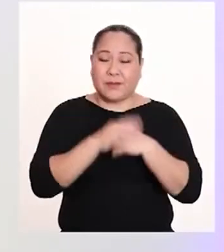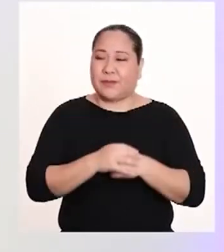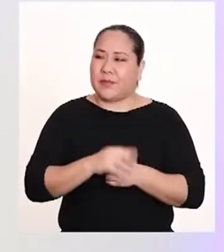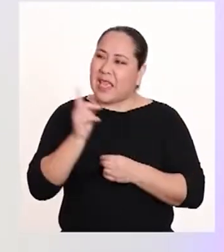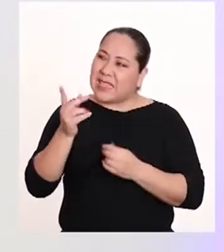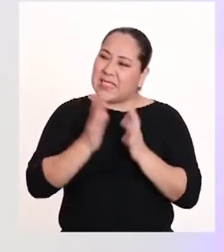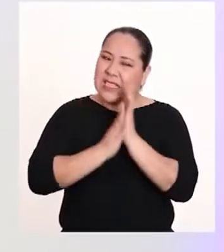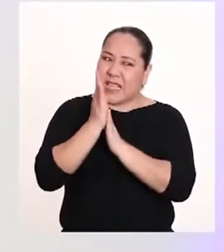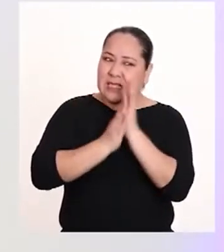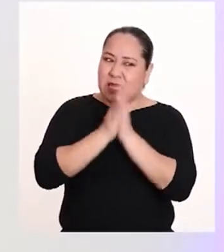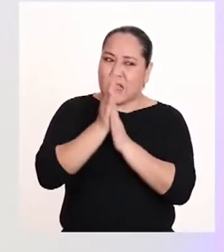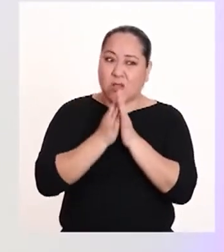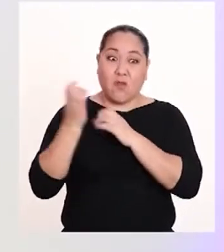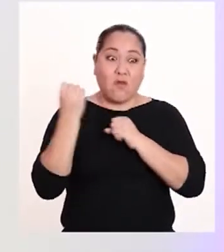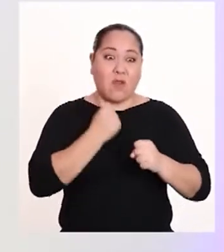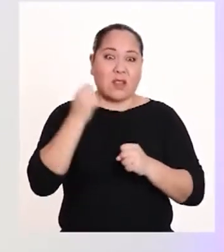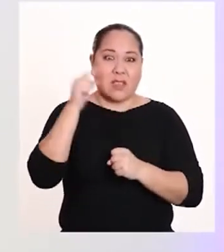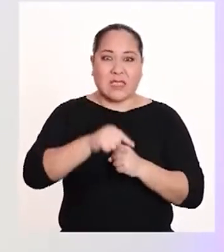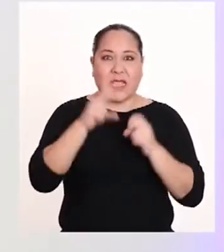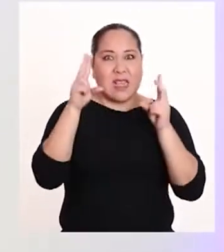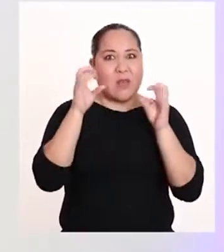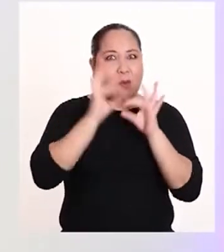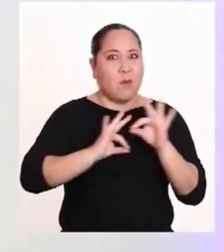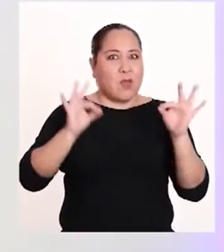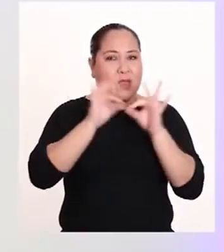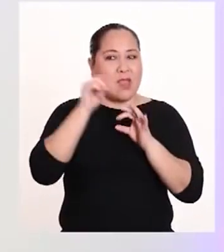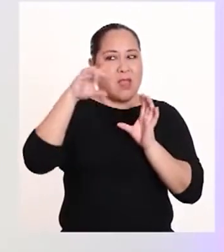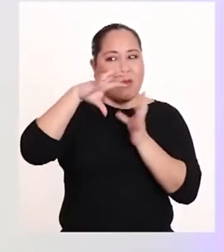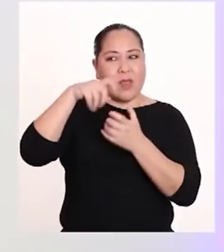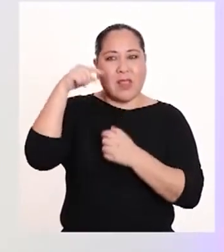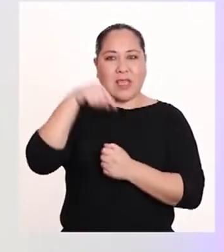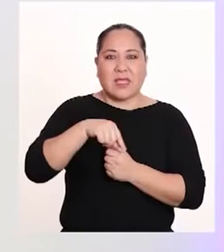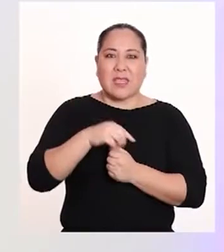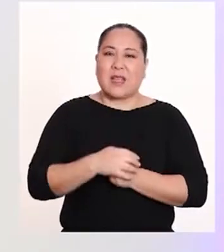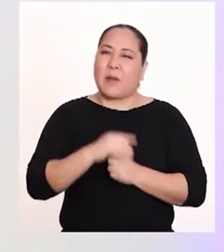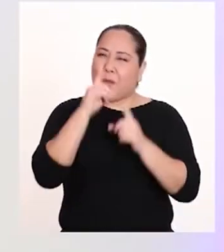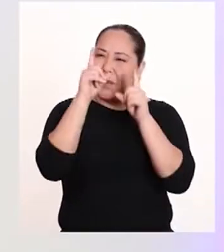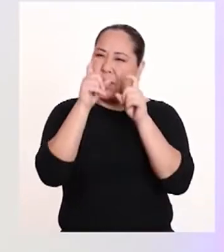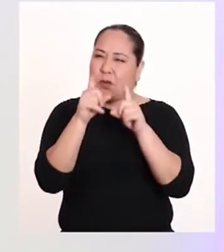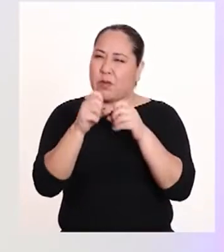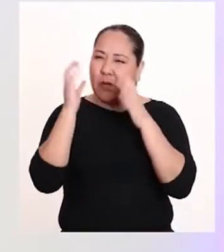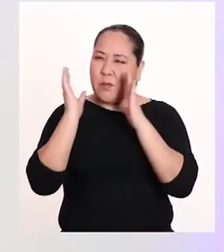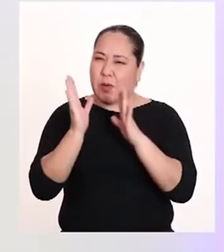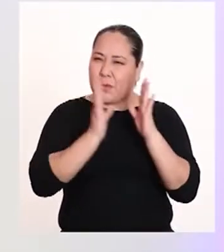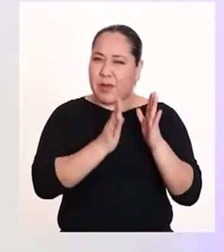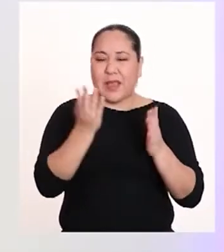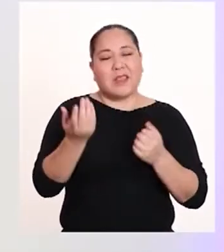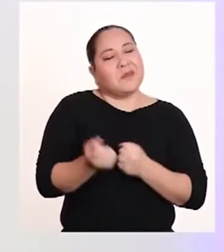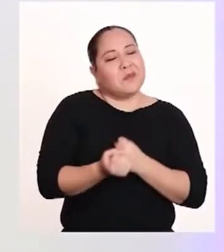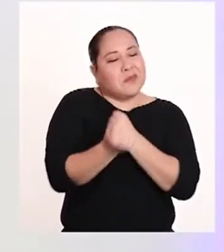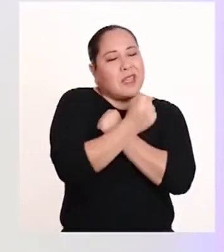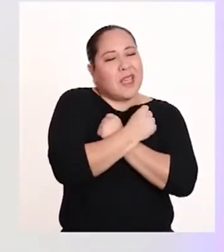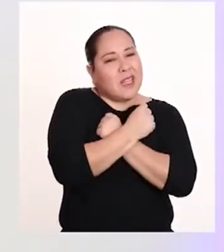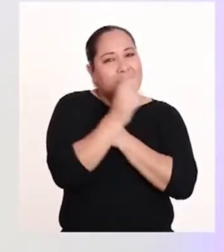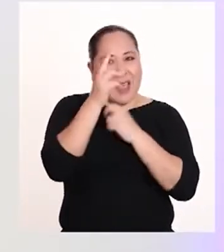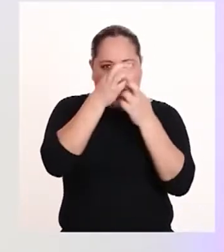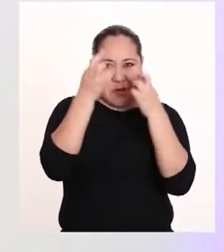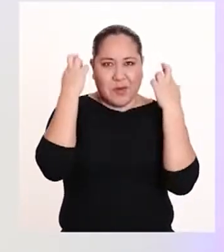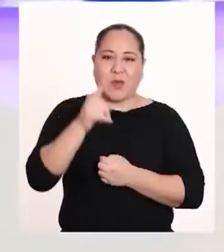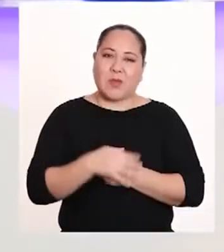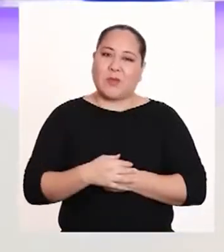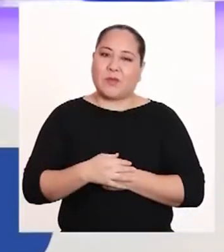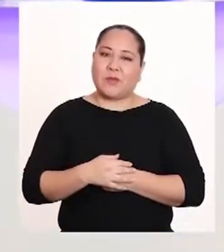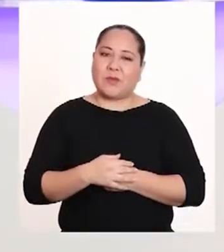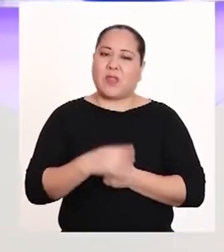ánimos y de energía que despierta un tema tan crucial para nuestro planeta, acá vienen las preguntas que hemos preparado para nuestra querida y siempre motivada,